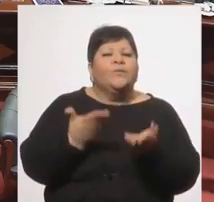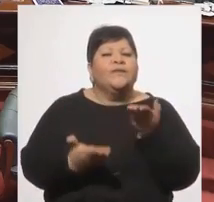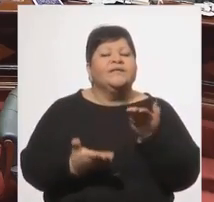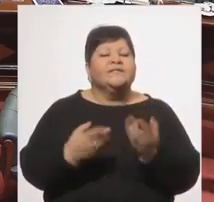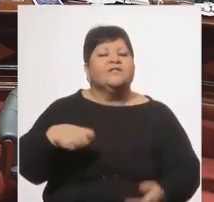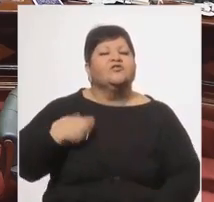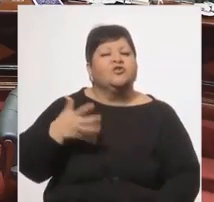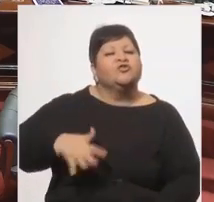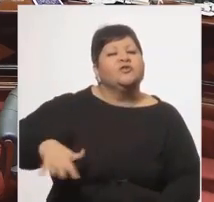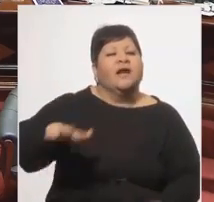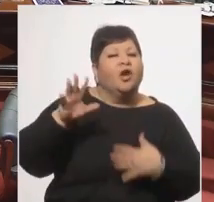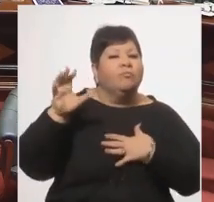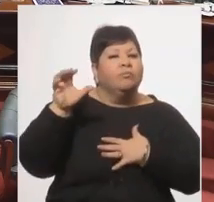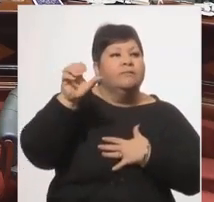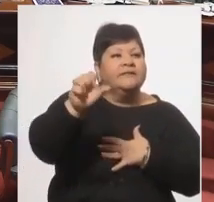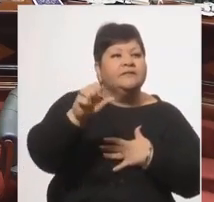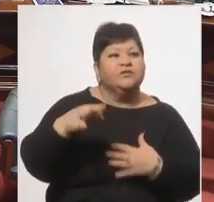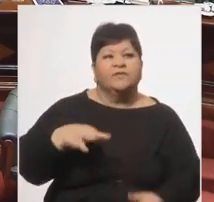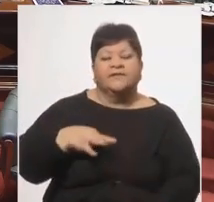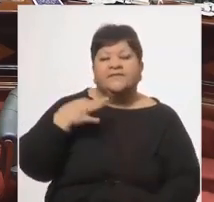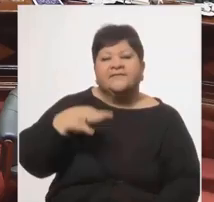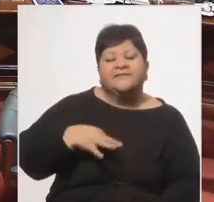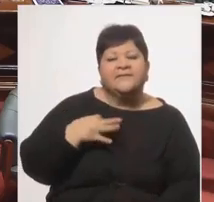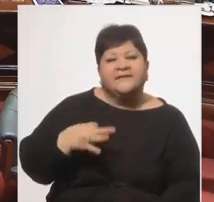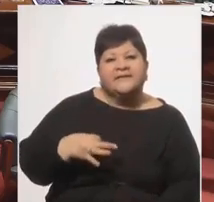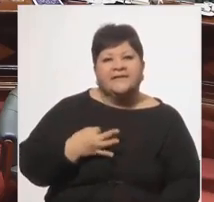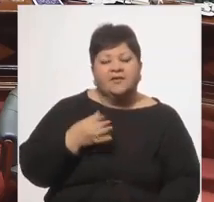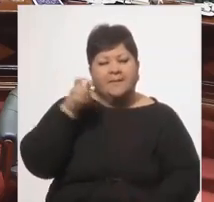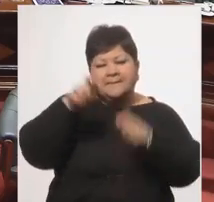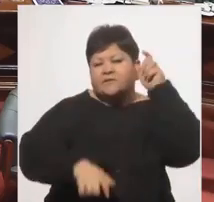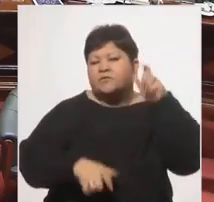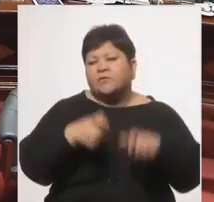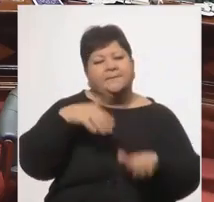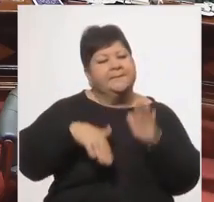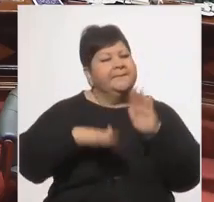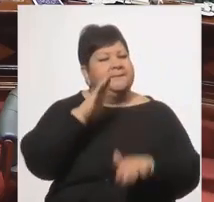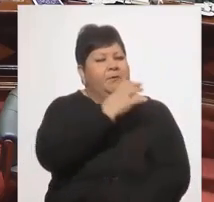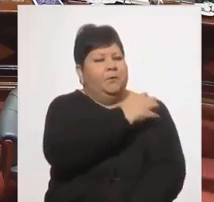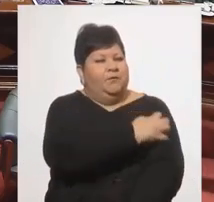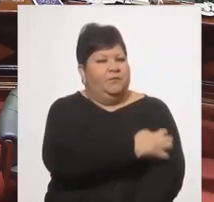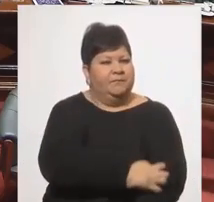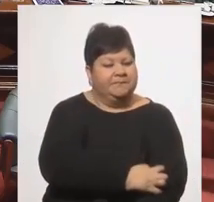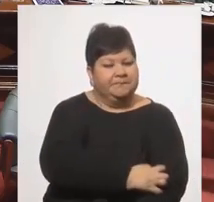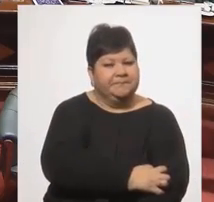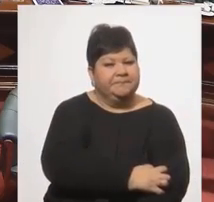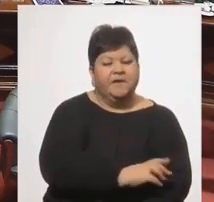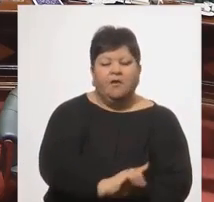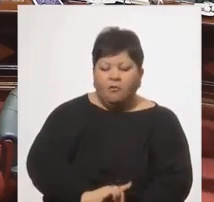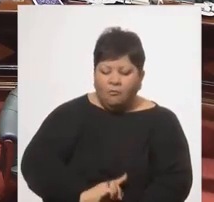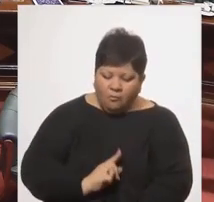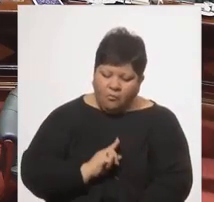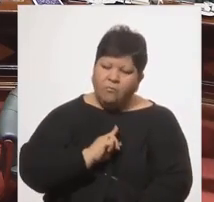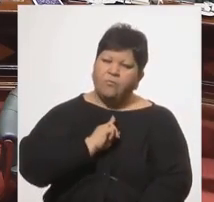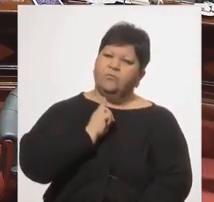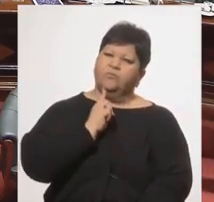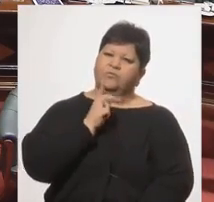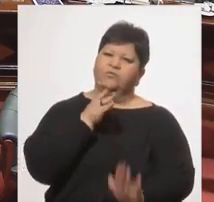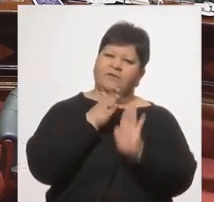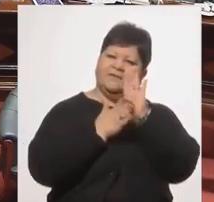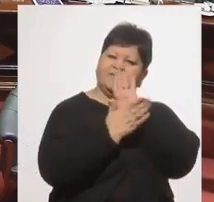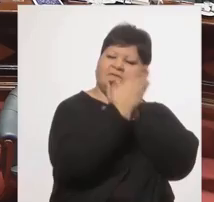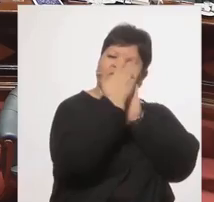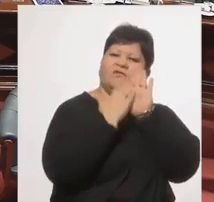compromiso de vida con y por los humildes. Qué orgullo nacional que jóvenes